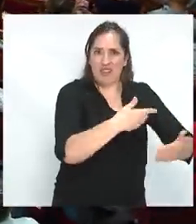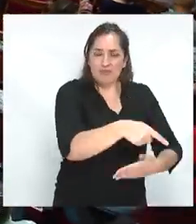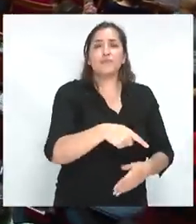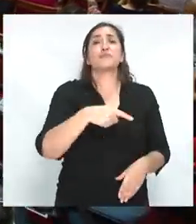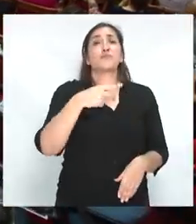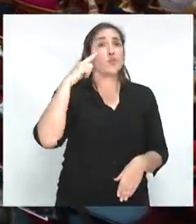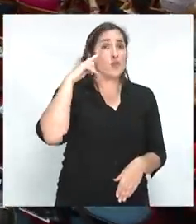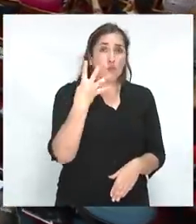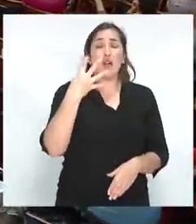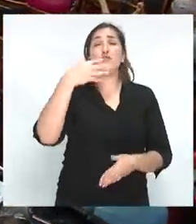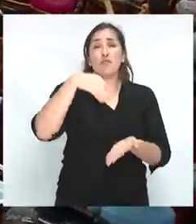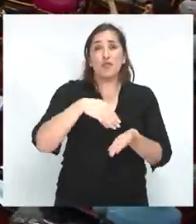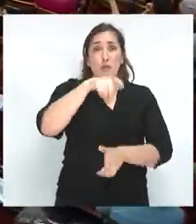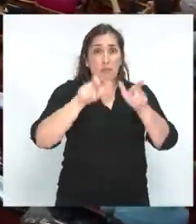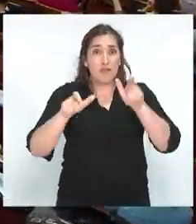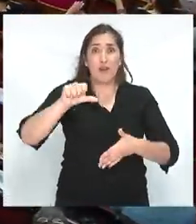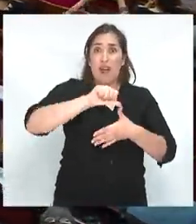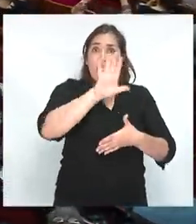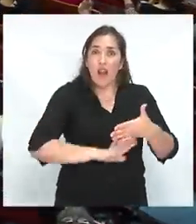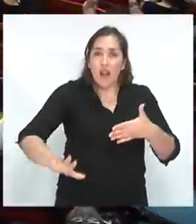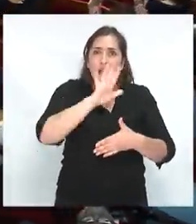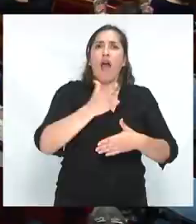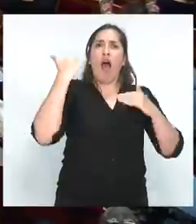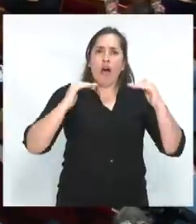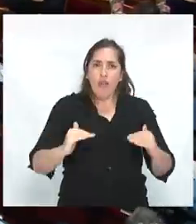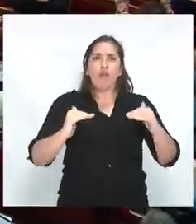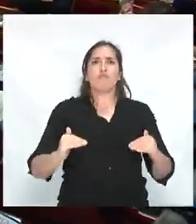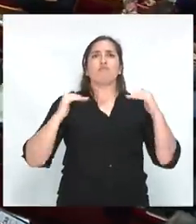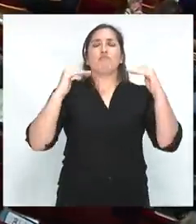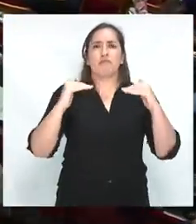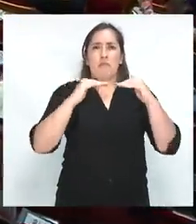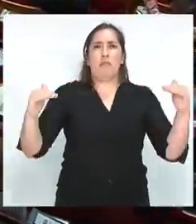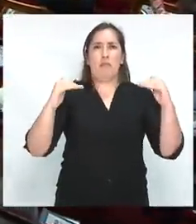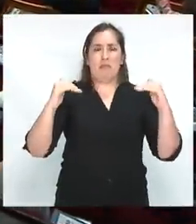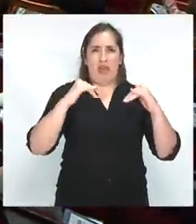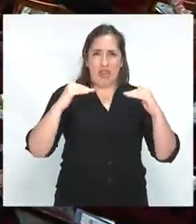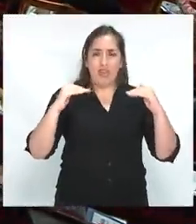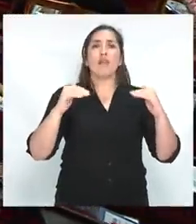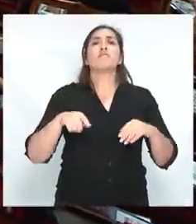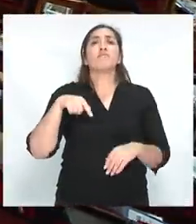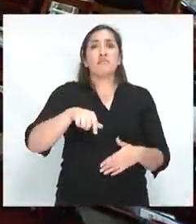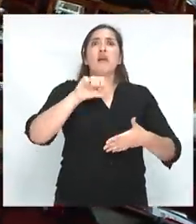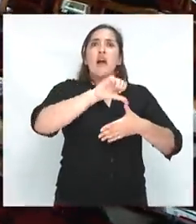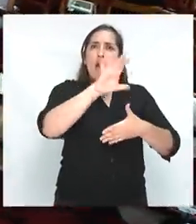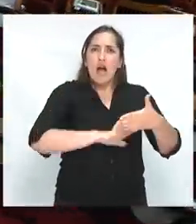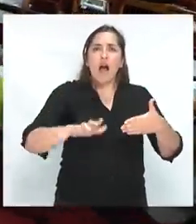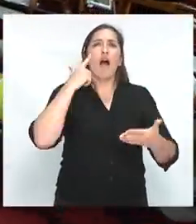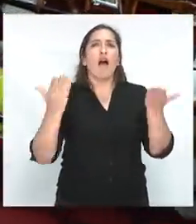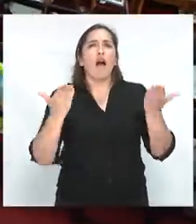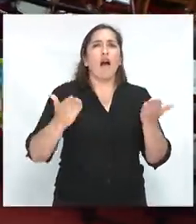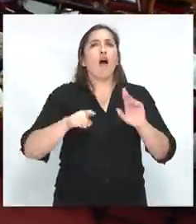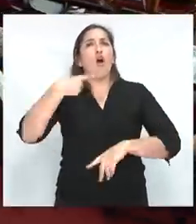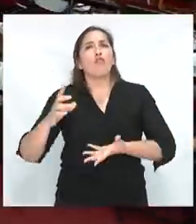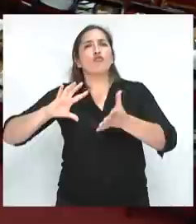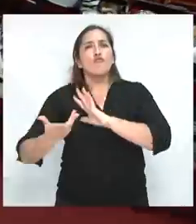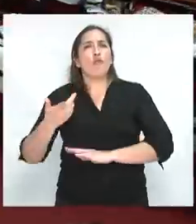94 millones de personas pasaron a la clase media. En América Latina, a diferencia de tiempos neoliberales, donde